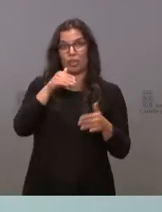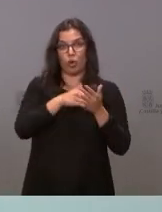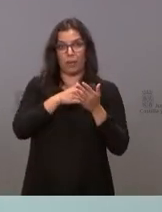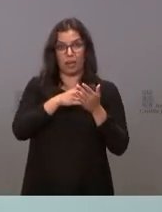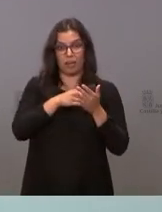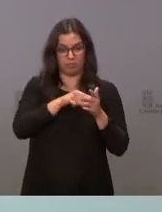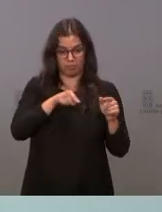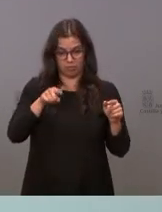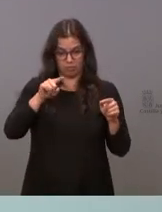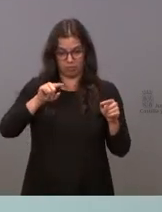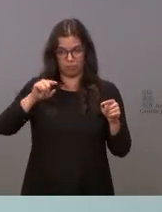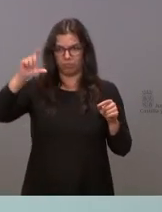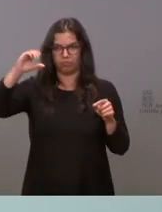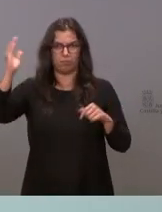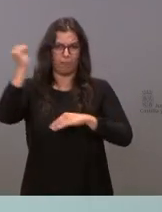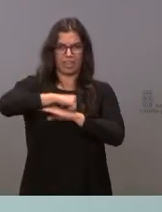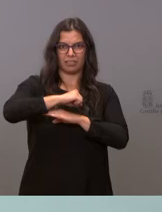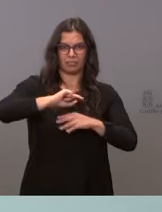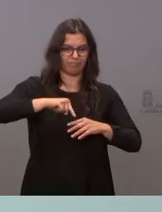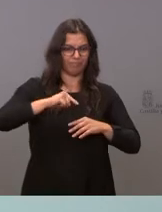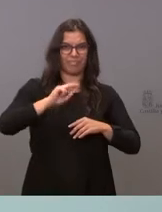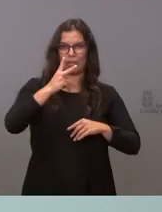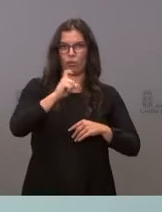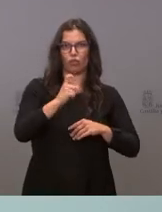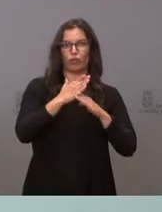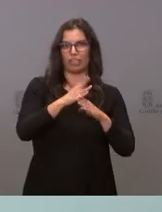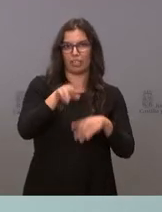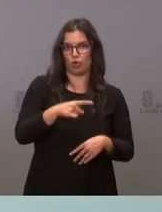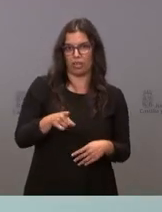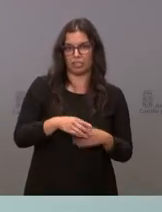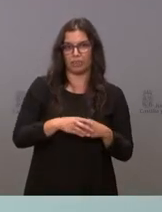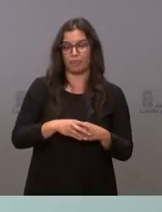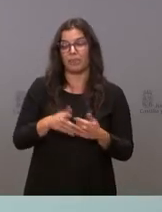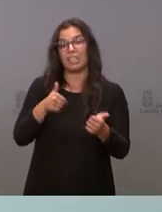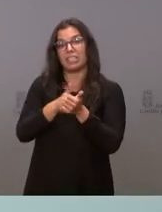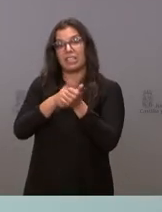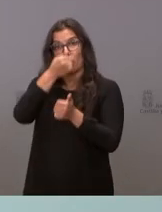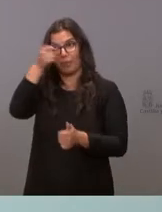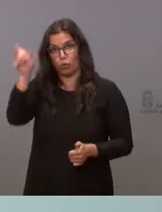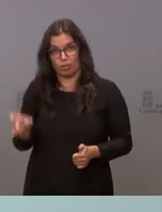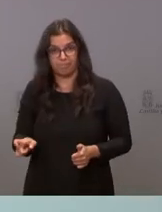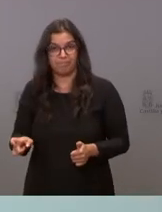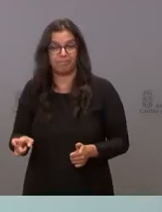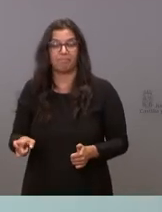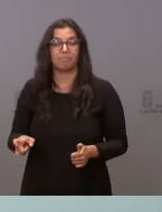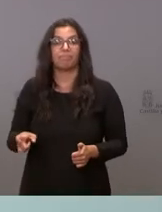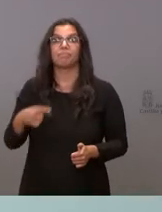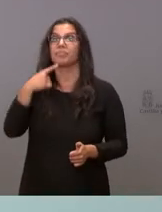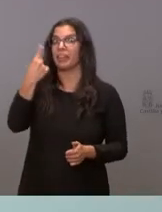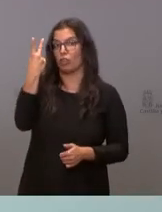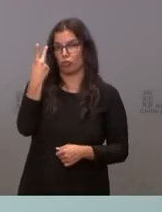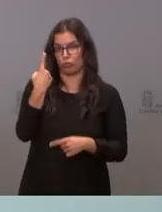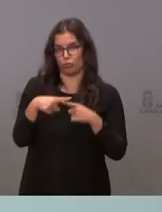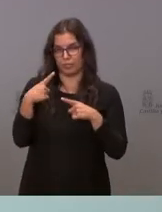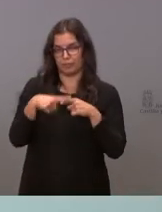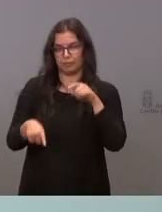poner las segundas dosis. Secretario del Partido Socialista debería decir dos cosas.